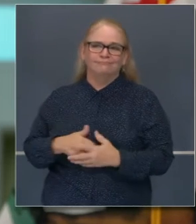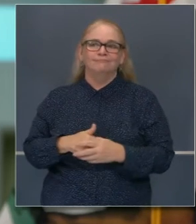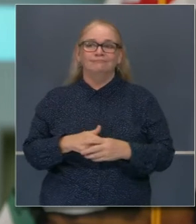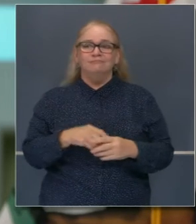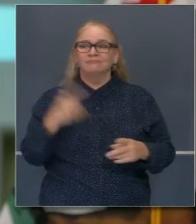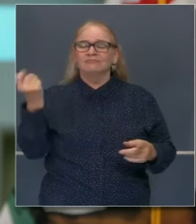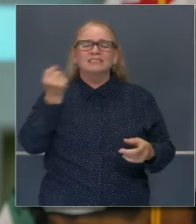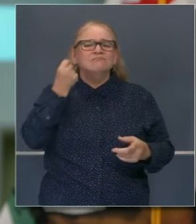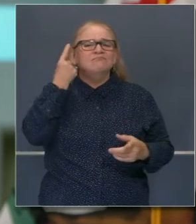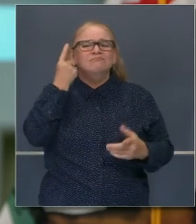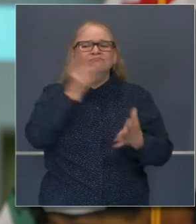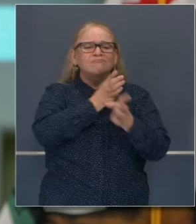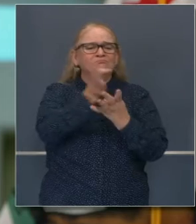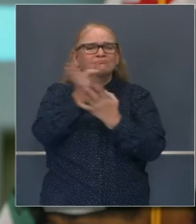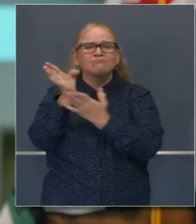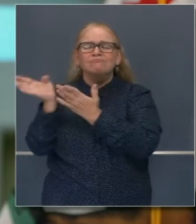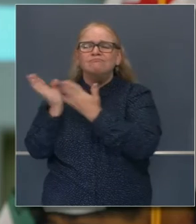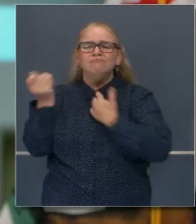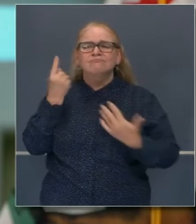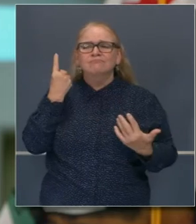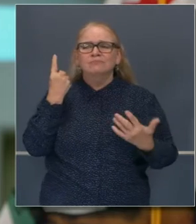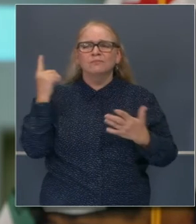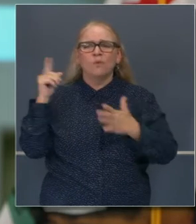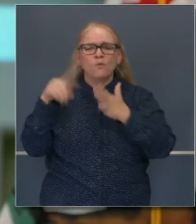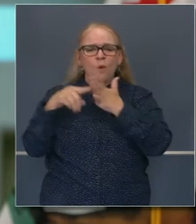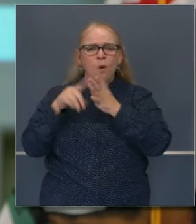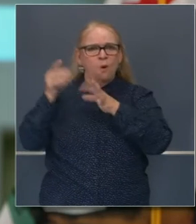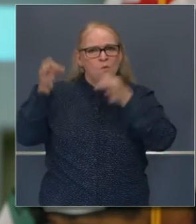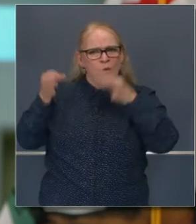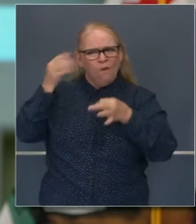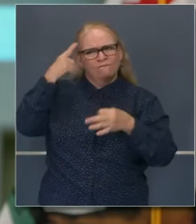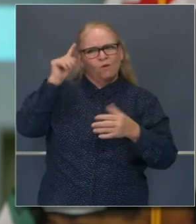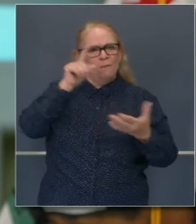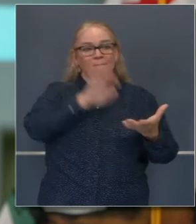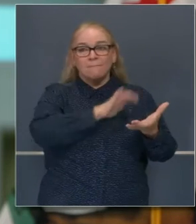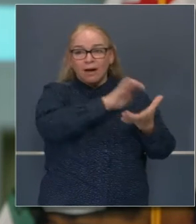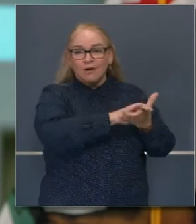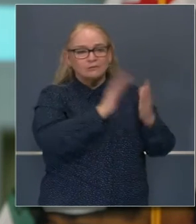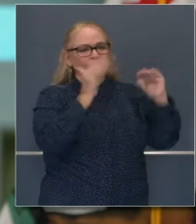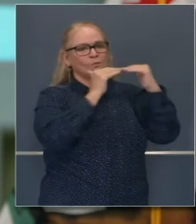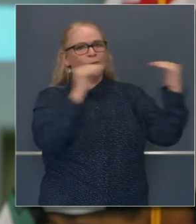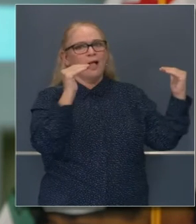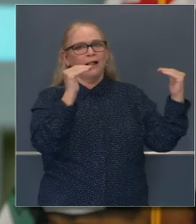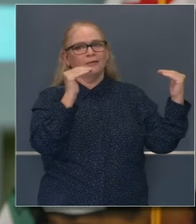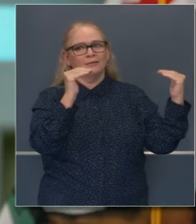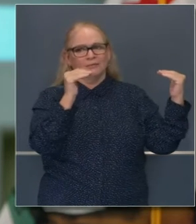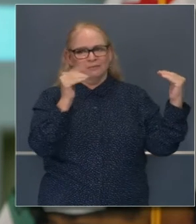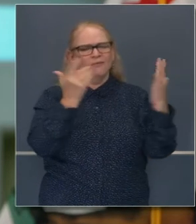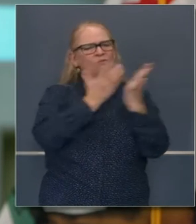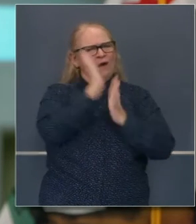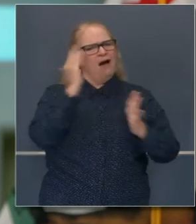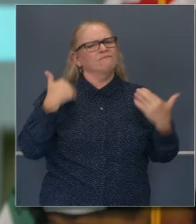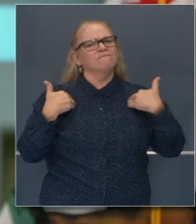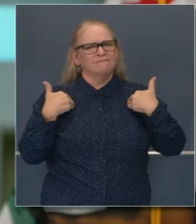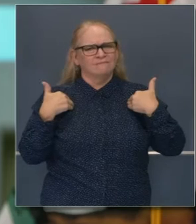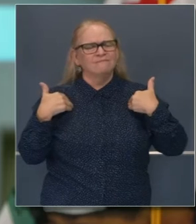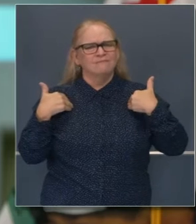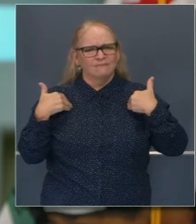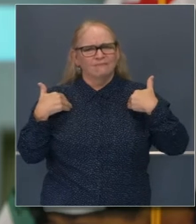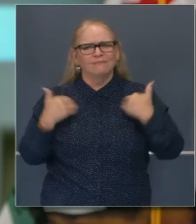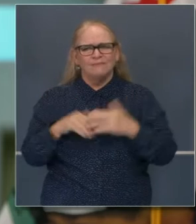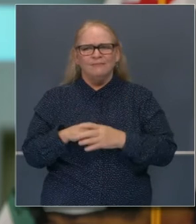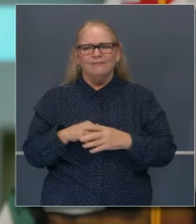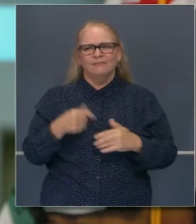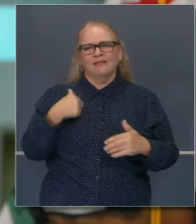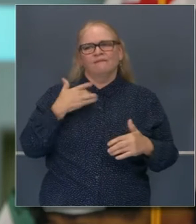alguien que entiende bien el papel de los tribunales para determinar la igualdad de matrimonios, es un derecho fundamental. Les puedo decir que es sumamente importante